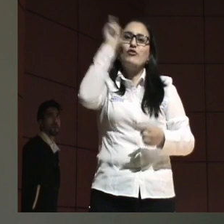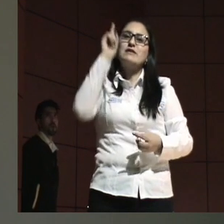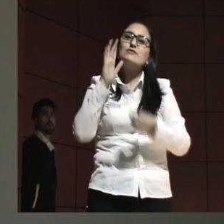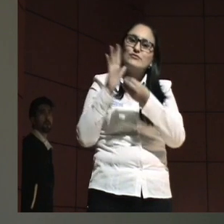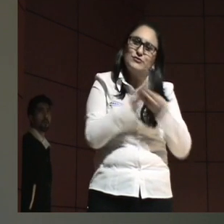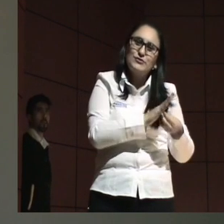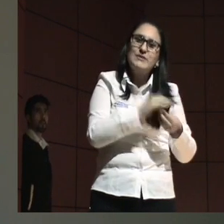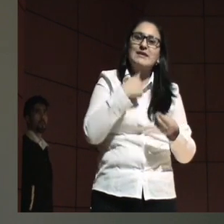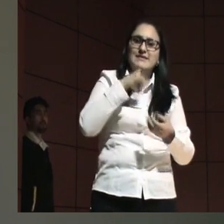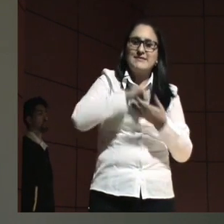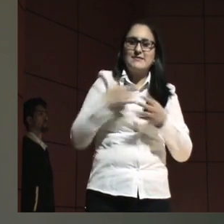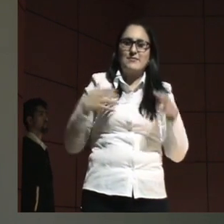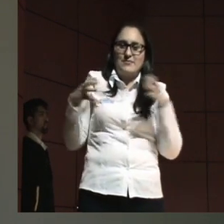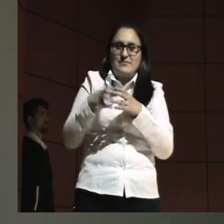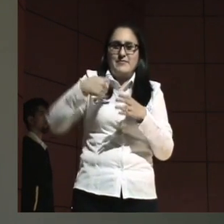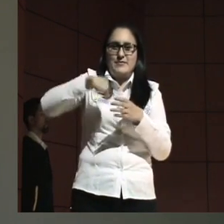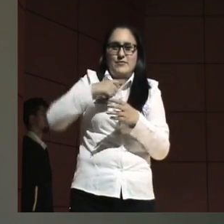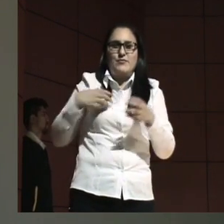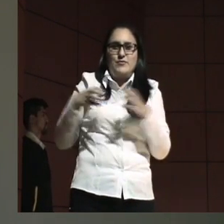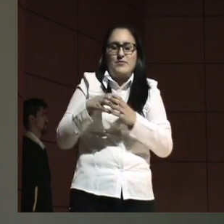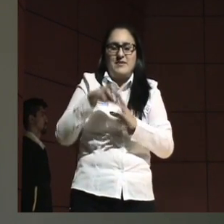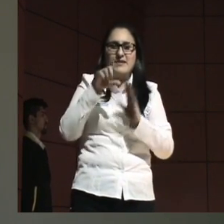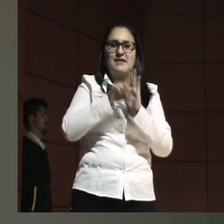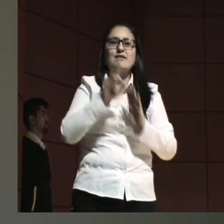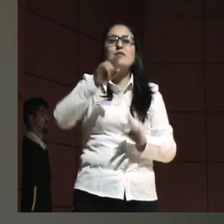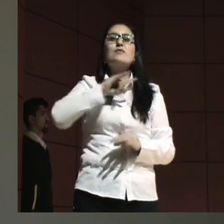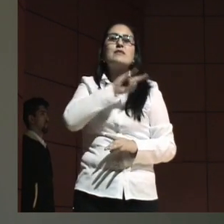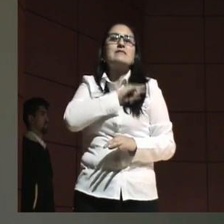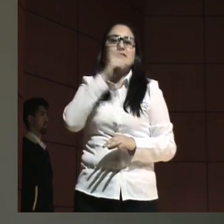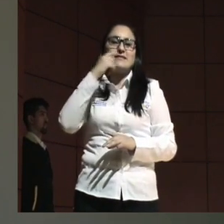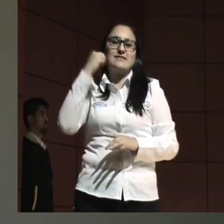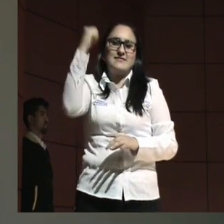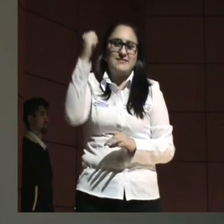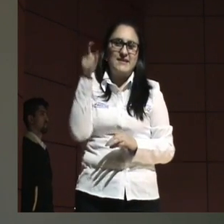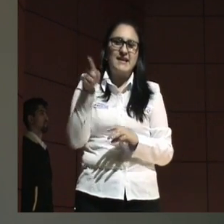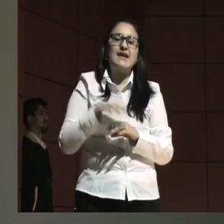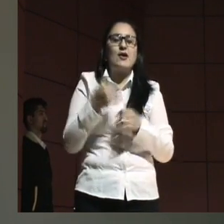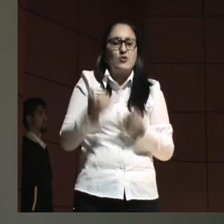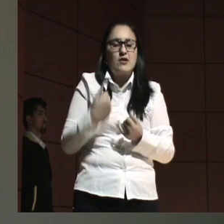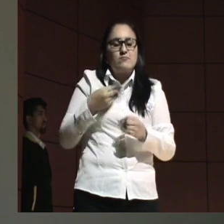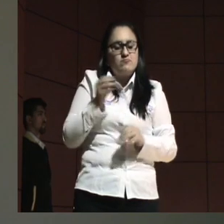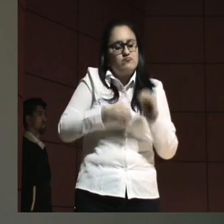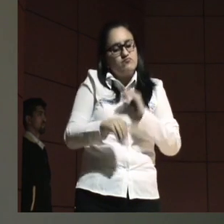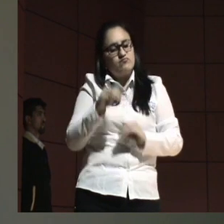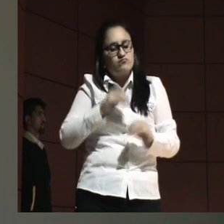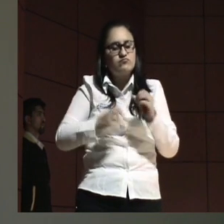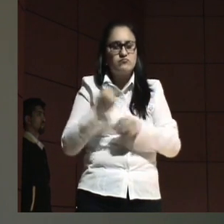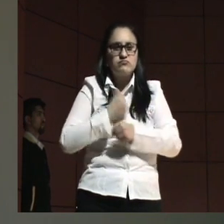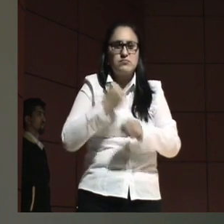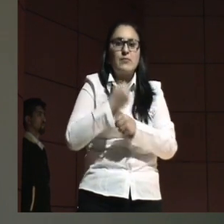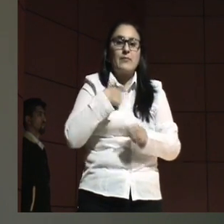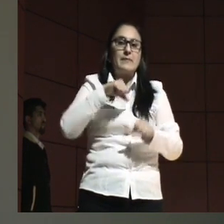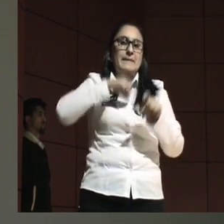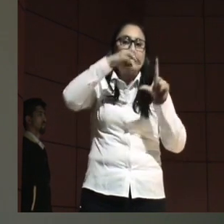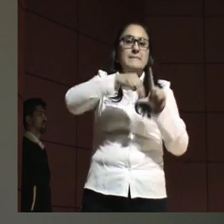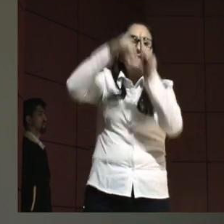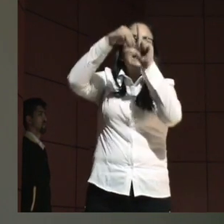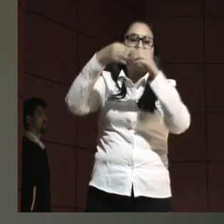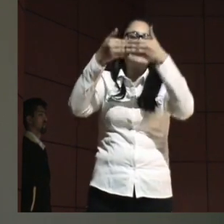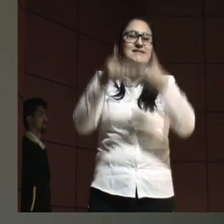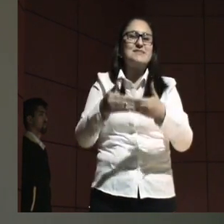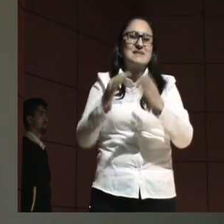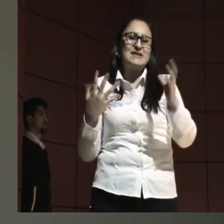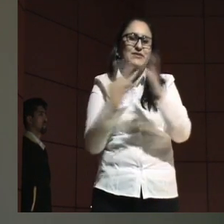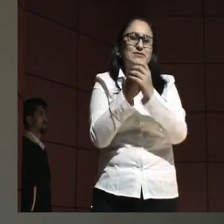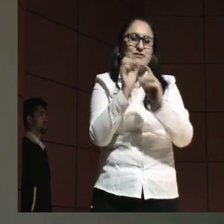de parte del Grupo Nulun Crimen Sin Leye, de la Universidad Nacional, estamos elaborando. Tenemos la maestría en discapacidad